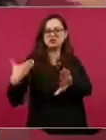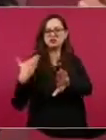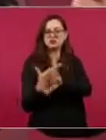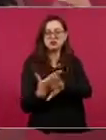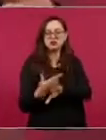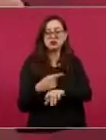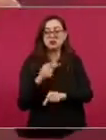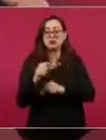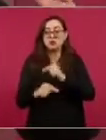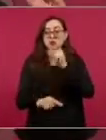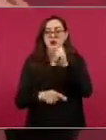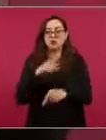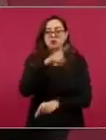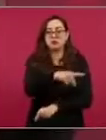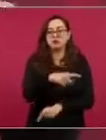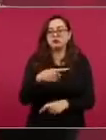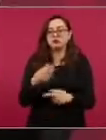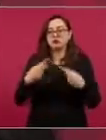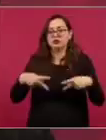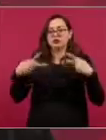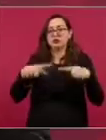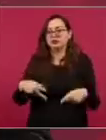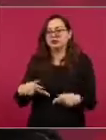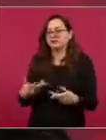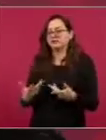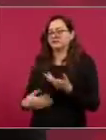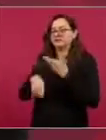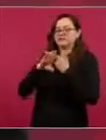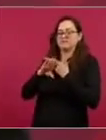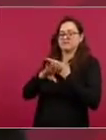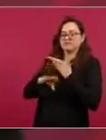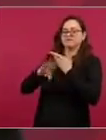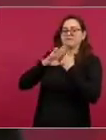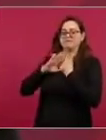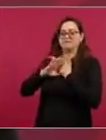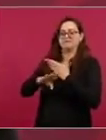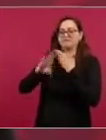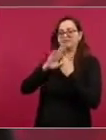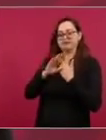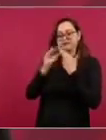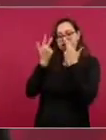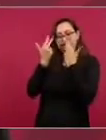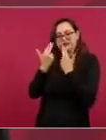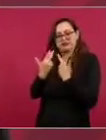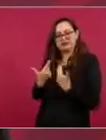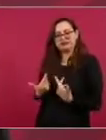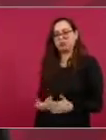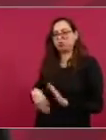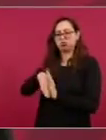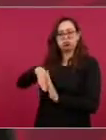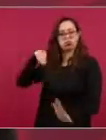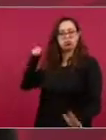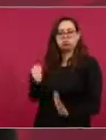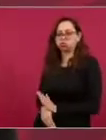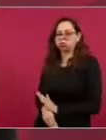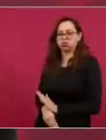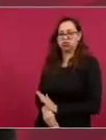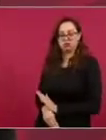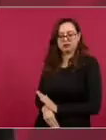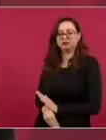autoridades legal legítimamente constituidas, más